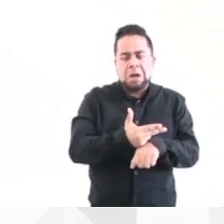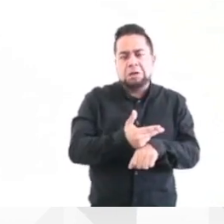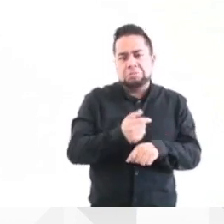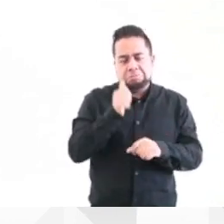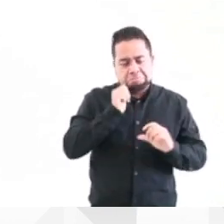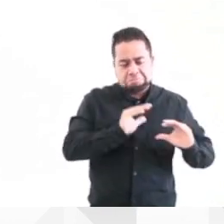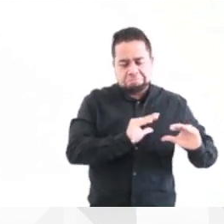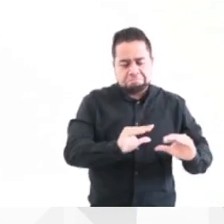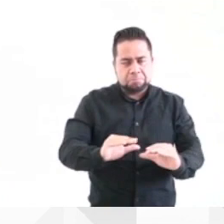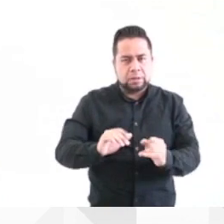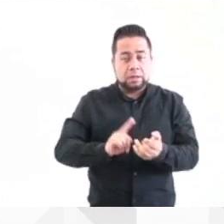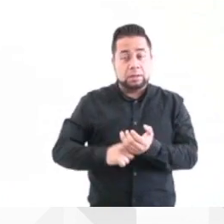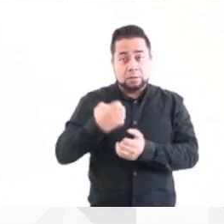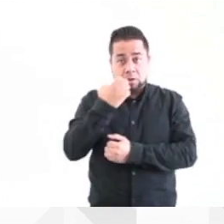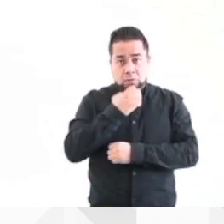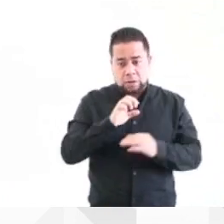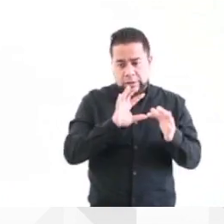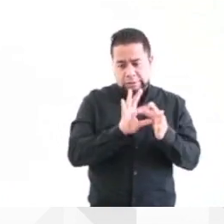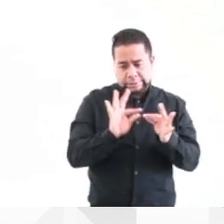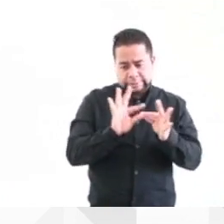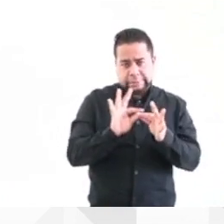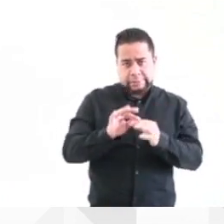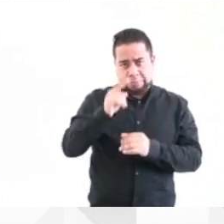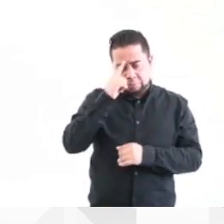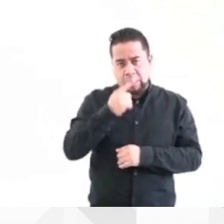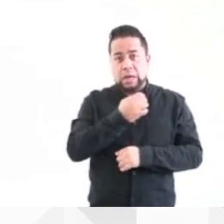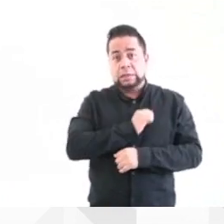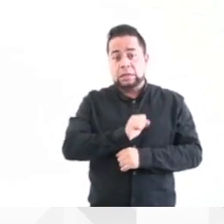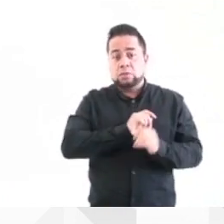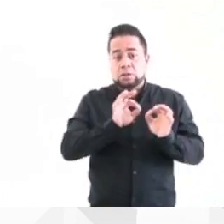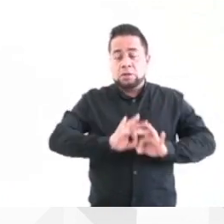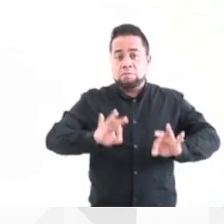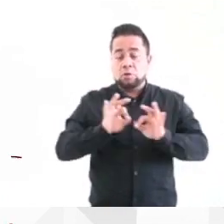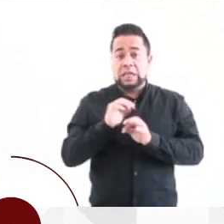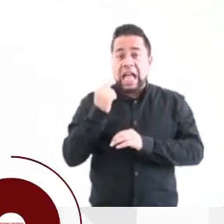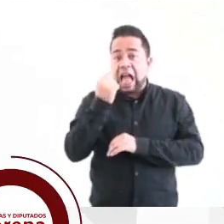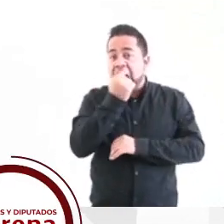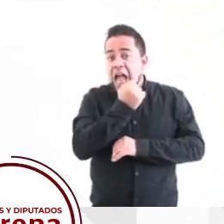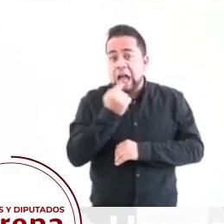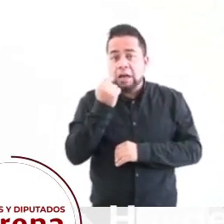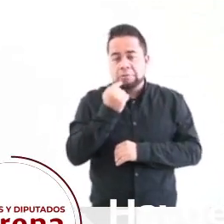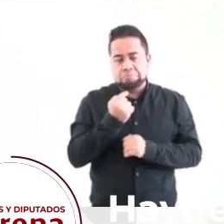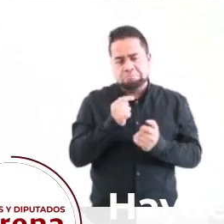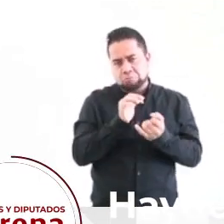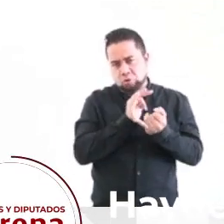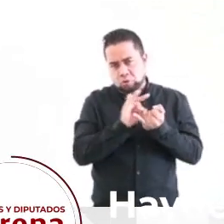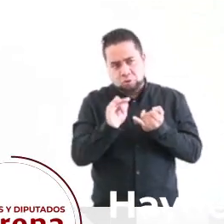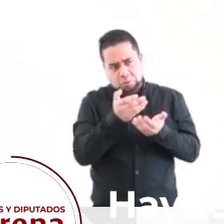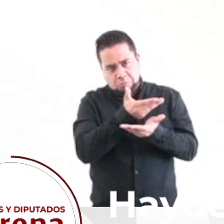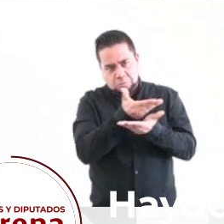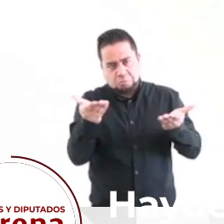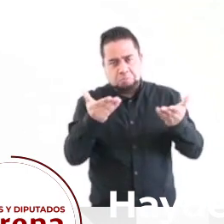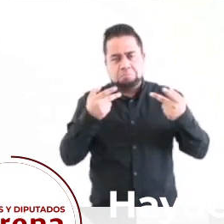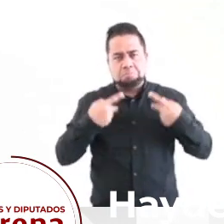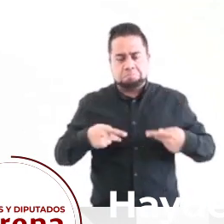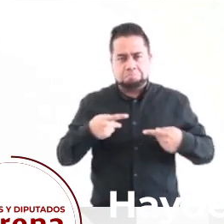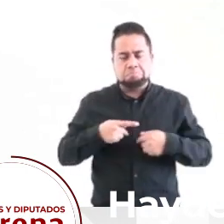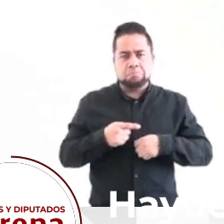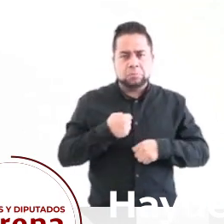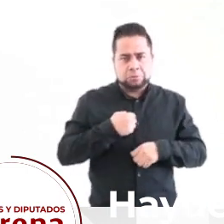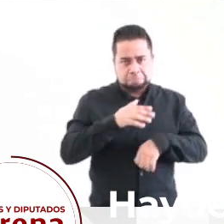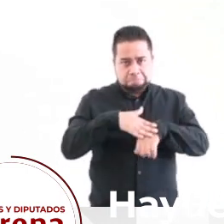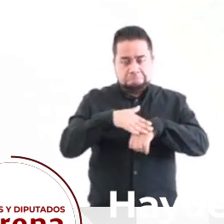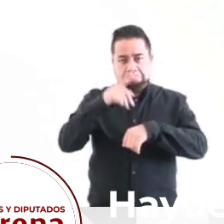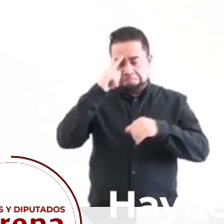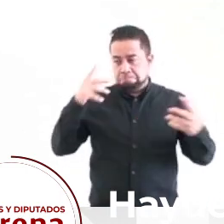promoviéndose desde las instituciones educativas la salud bucodental. Finalmente, amigas, amigos, compañeras y compañeros diputados, yo los